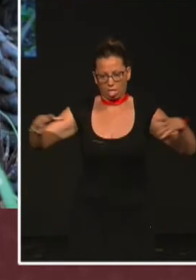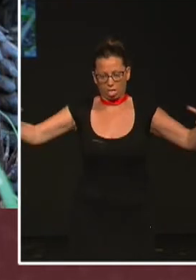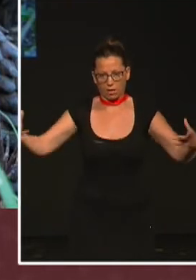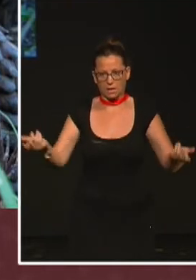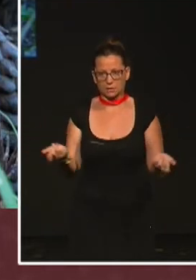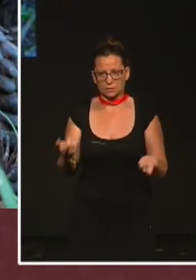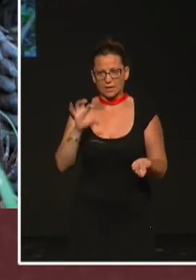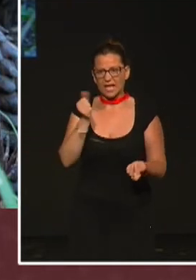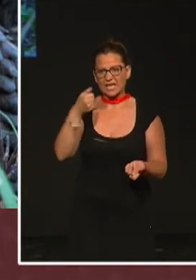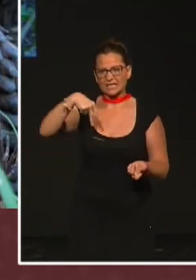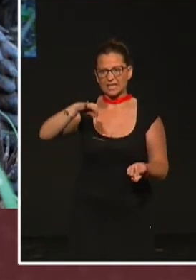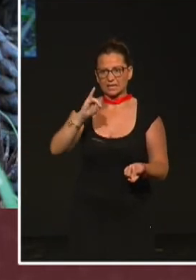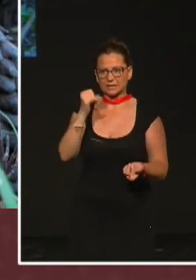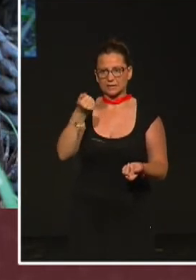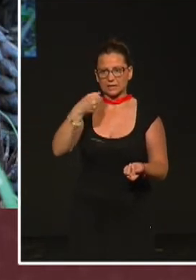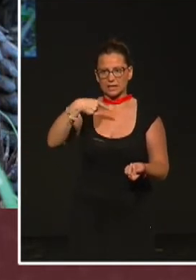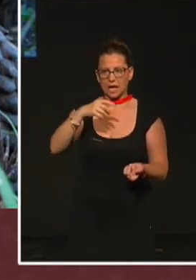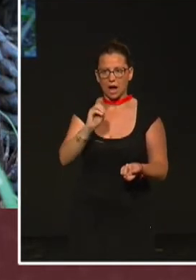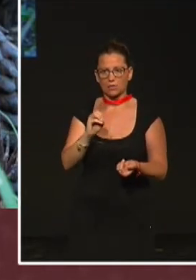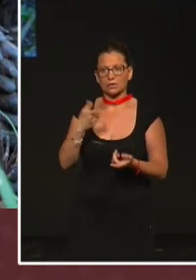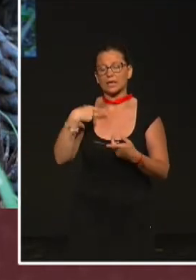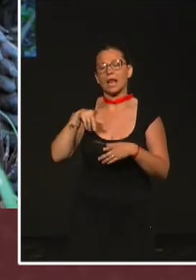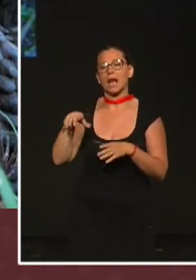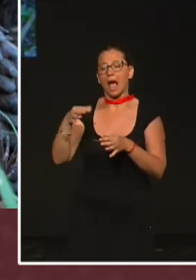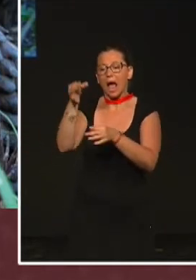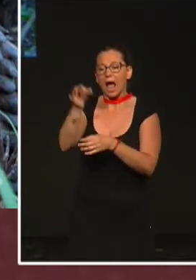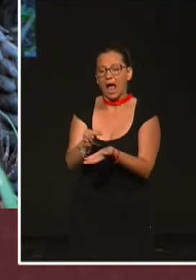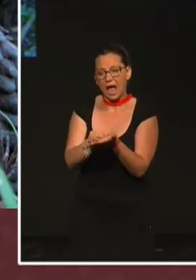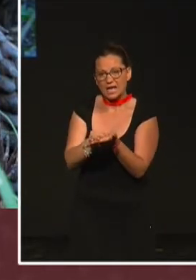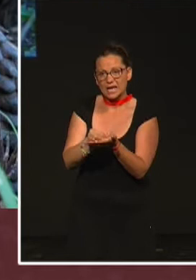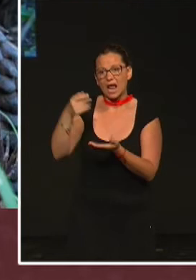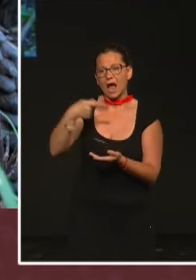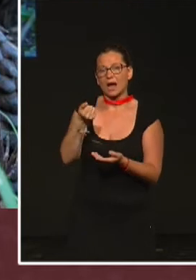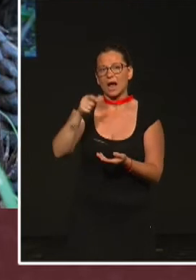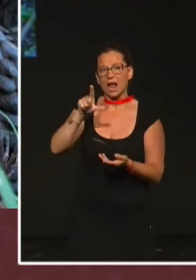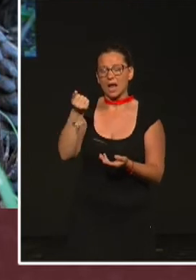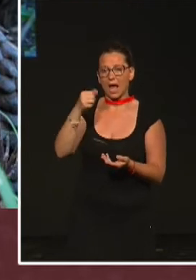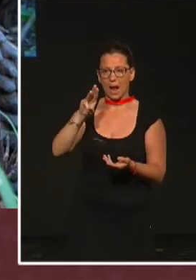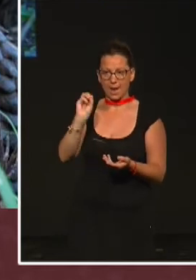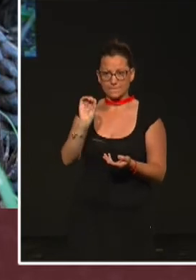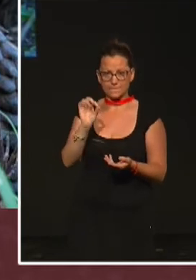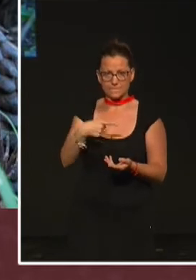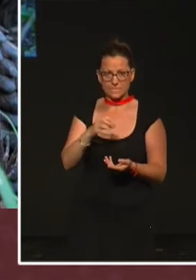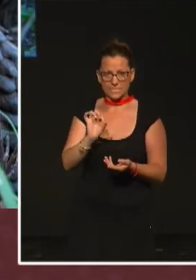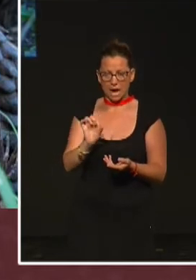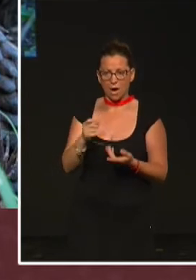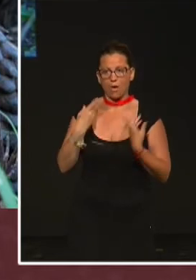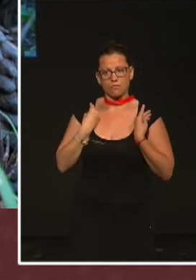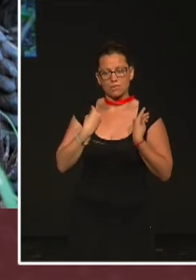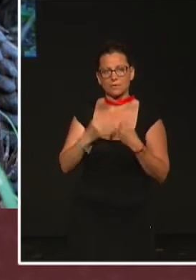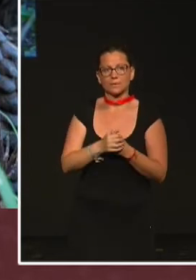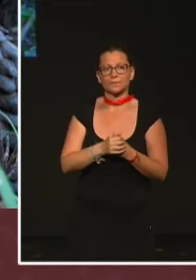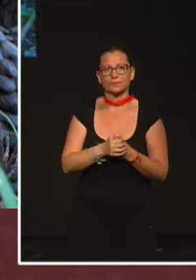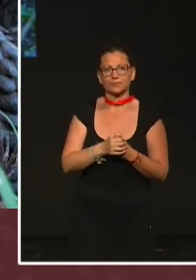es una tortuga de estas enormes que viven en las Islas Galápagos, que en su momento fue bautizada como Keloinidis nigra darwini,